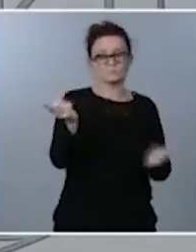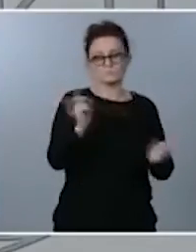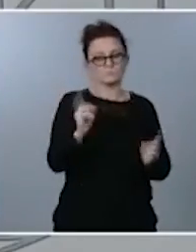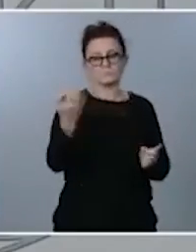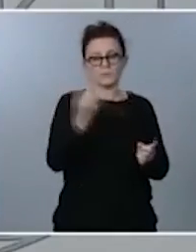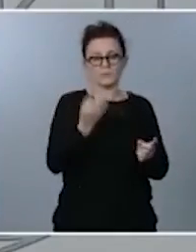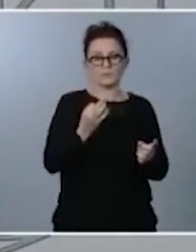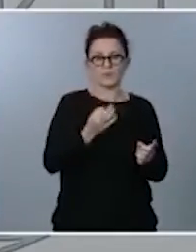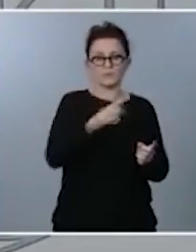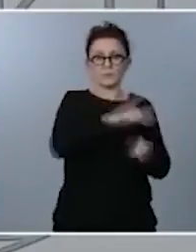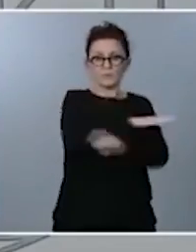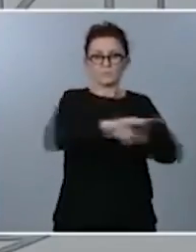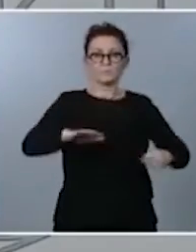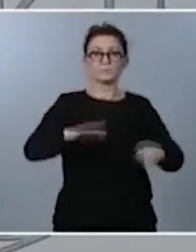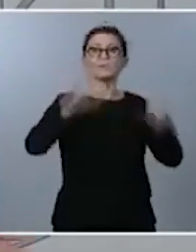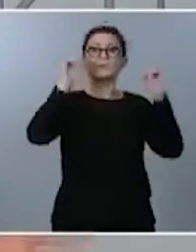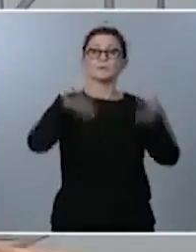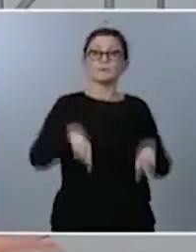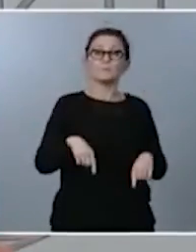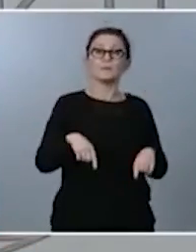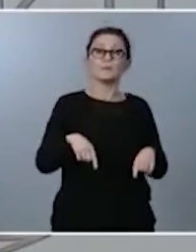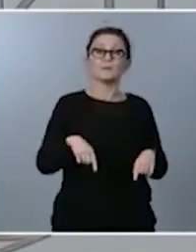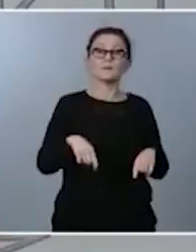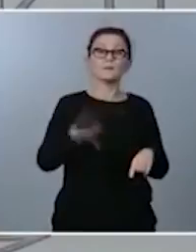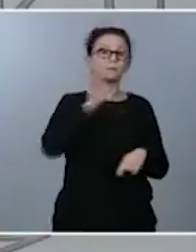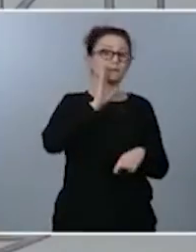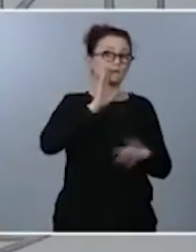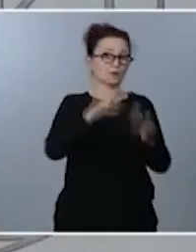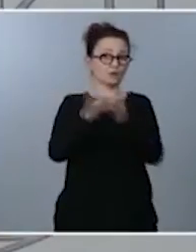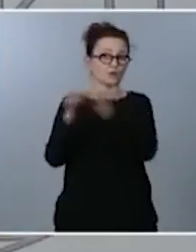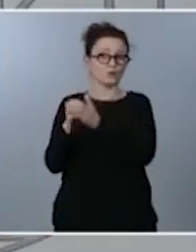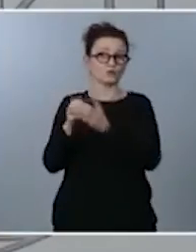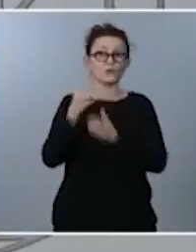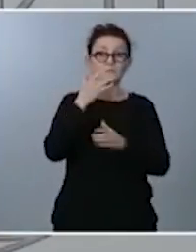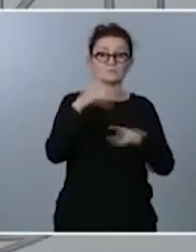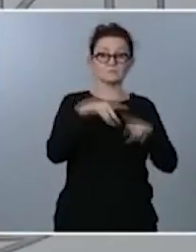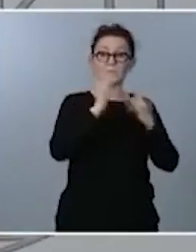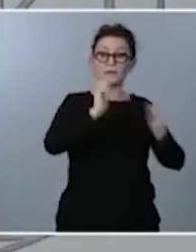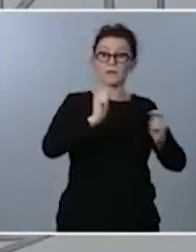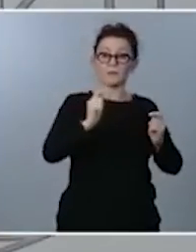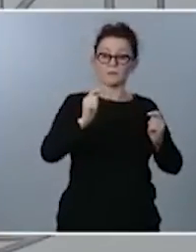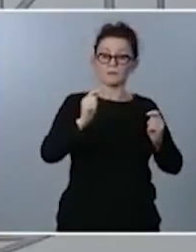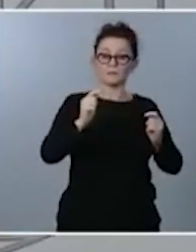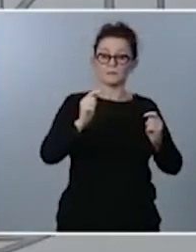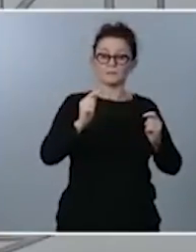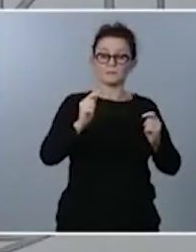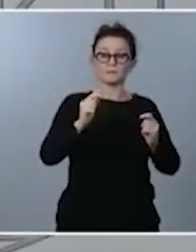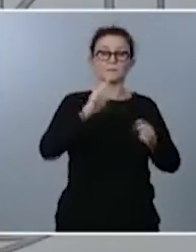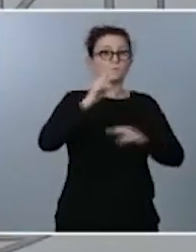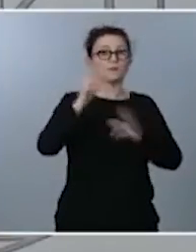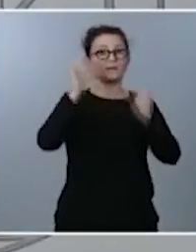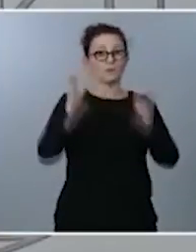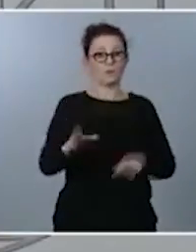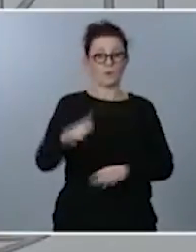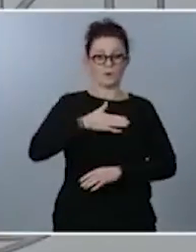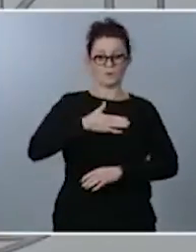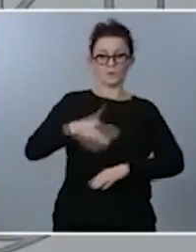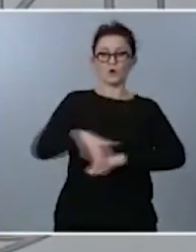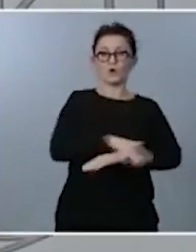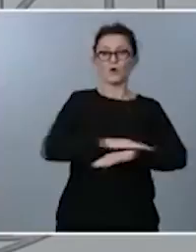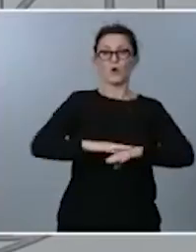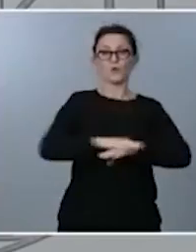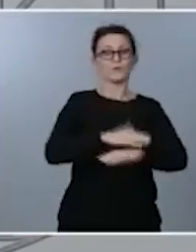como he dicho en torno al decreto de alarma si algo caracteriza a este gobierno es el diálogo hasta la